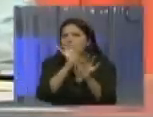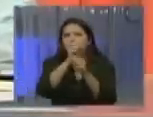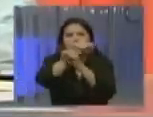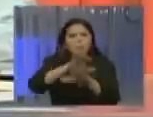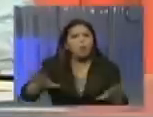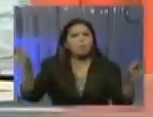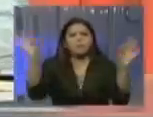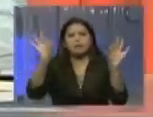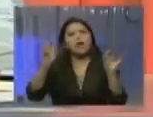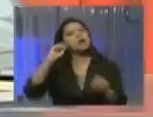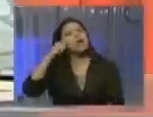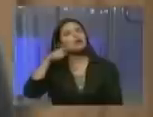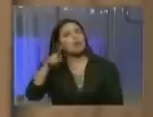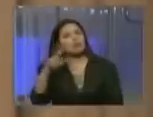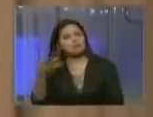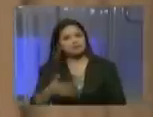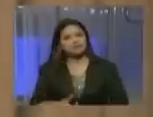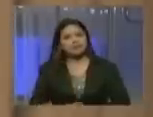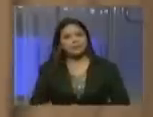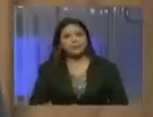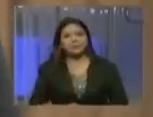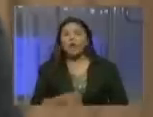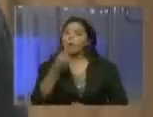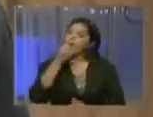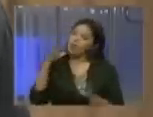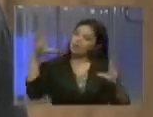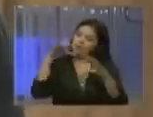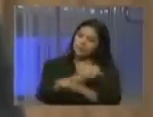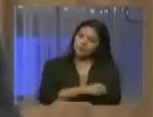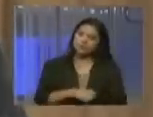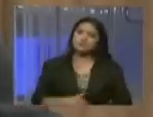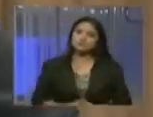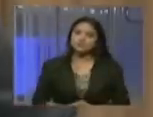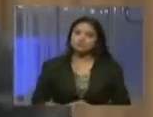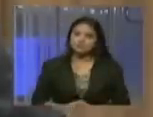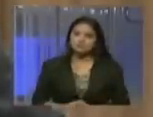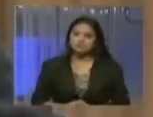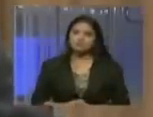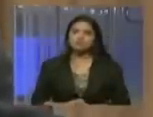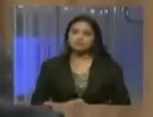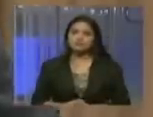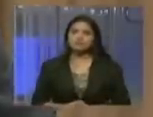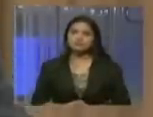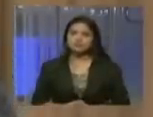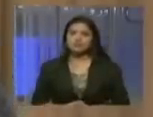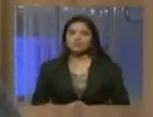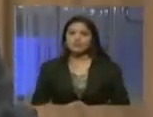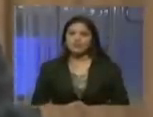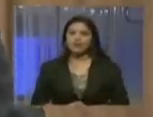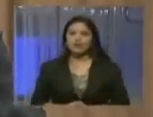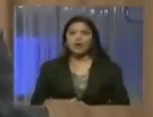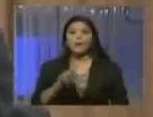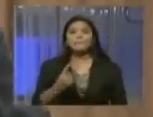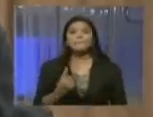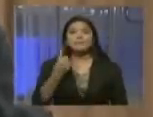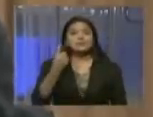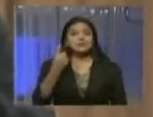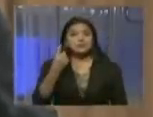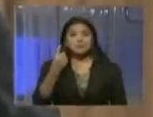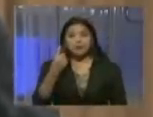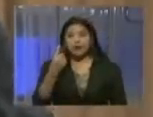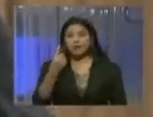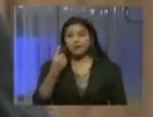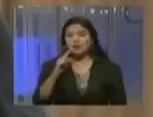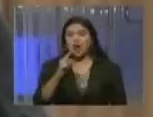bombardeo. ¿Qué recuerdas tú, Jordán? Buenas noches, presidente. Bueno, efectivamente, el principal actor en esos